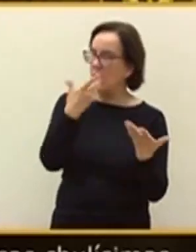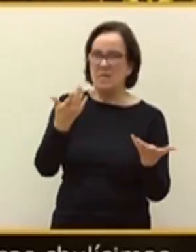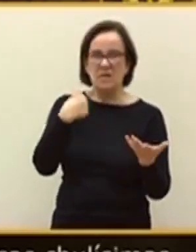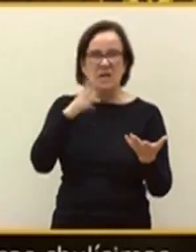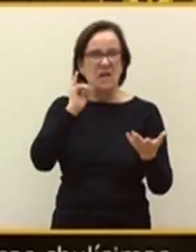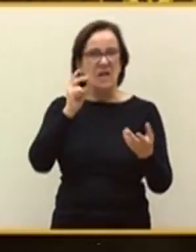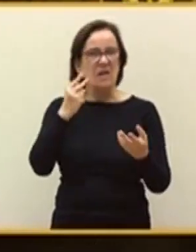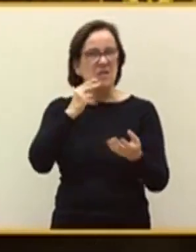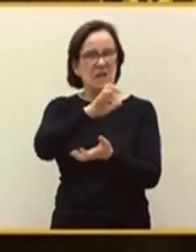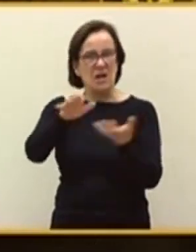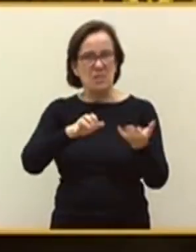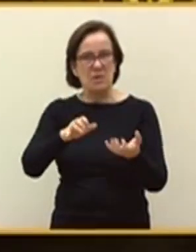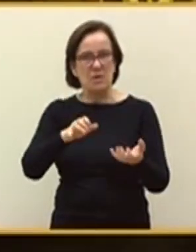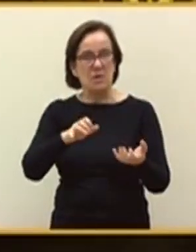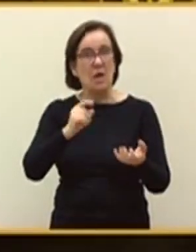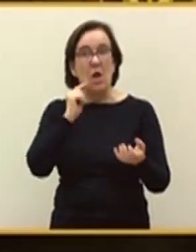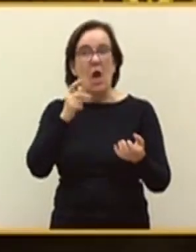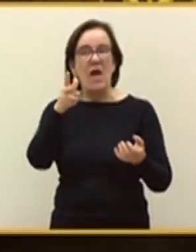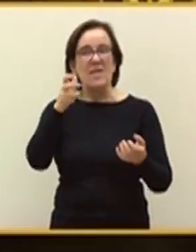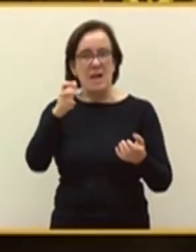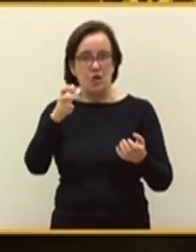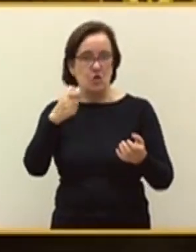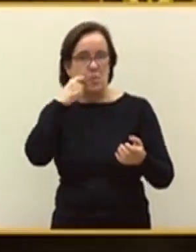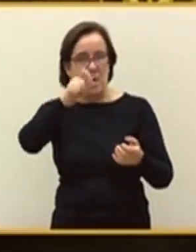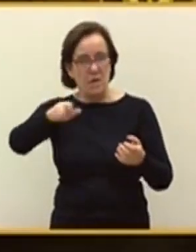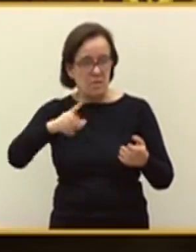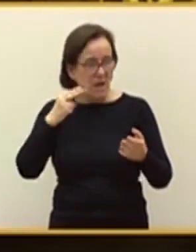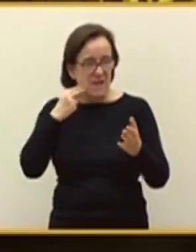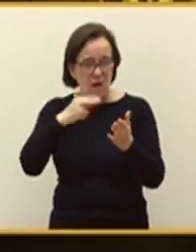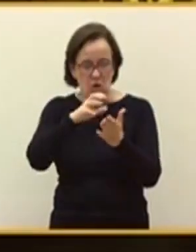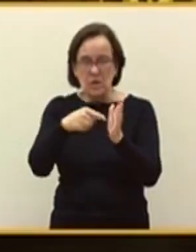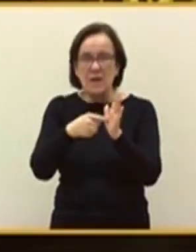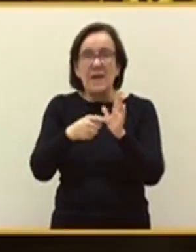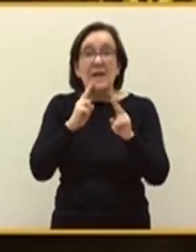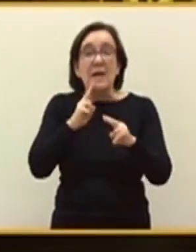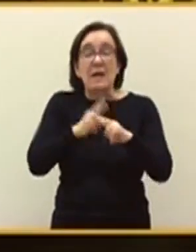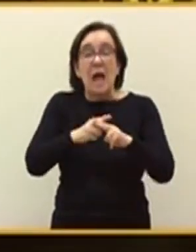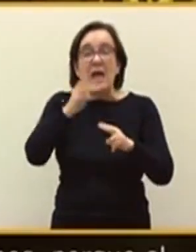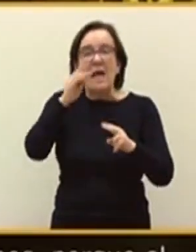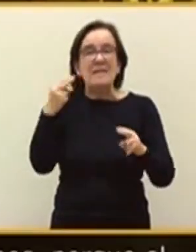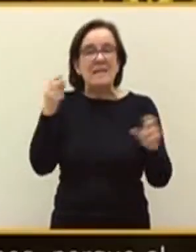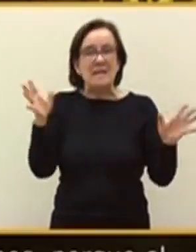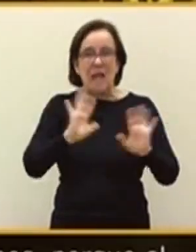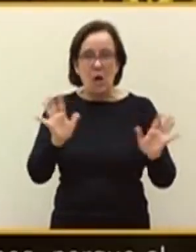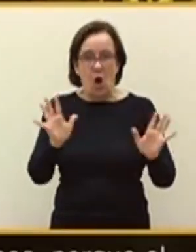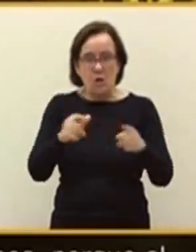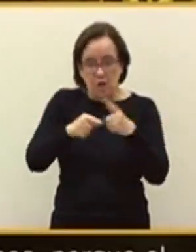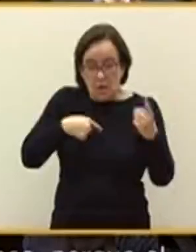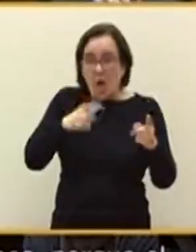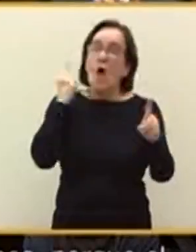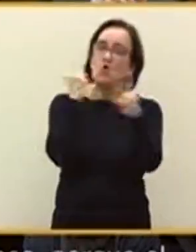terrorismo, por definición, es terror. Y el terror va en contra del derecho humanitario. Señorías,